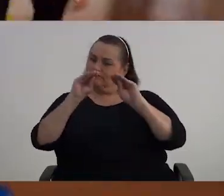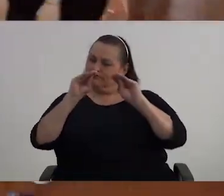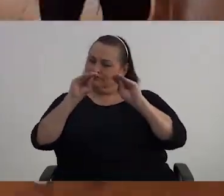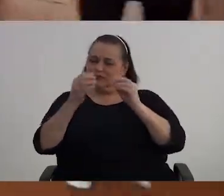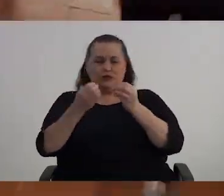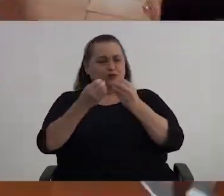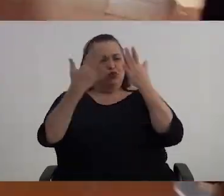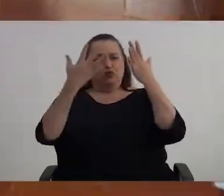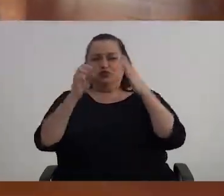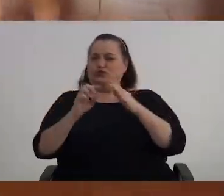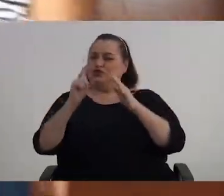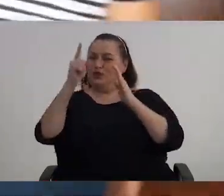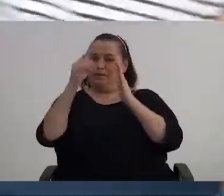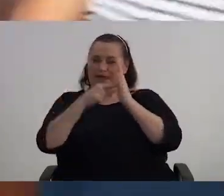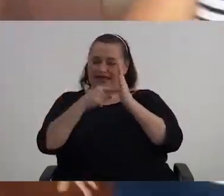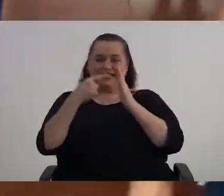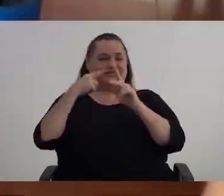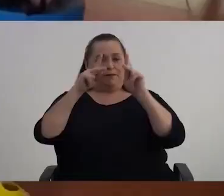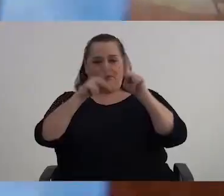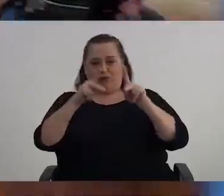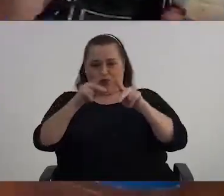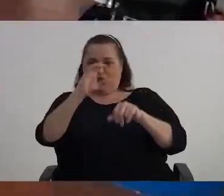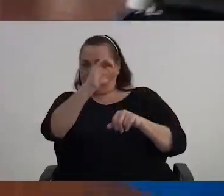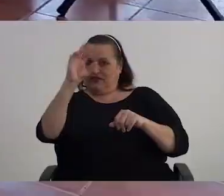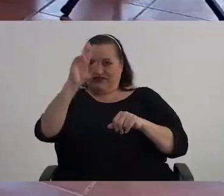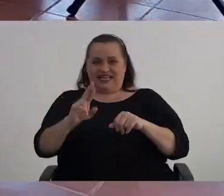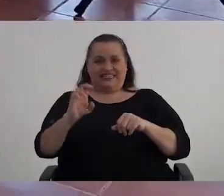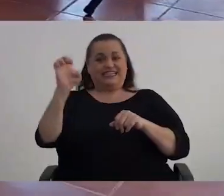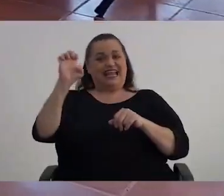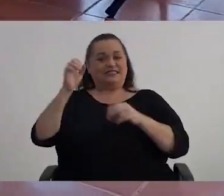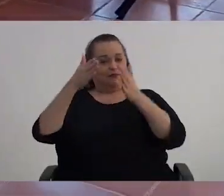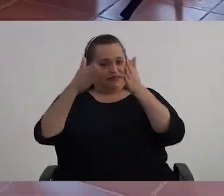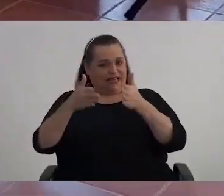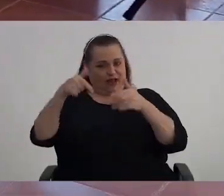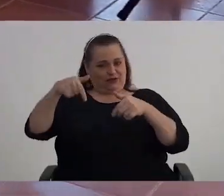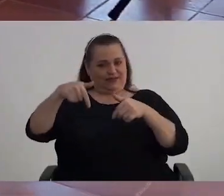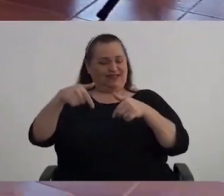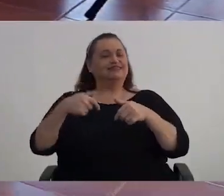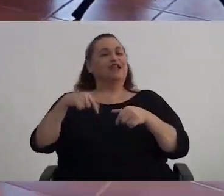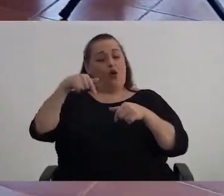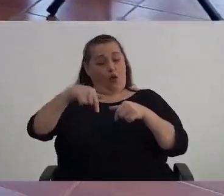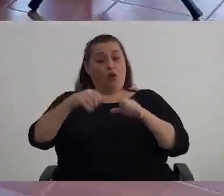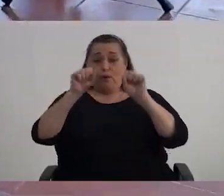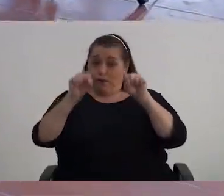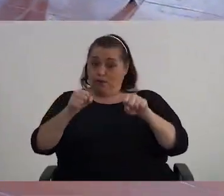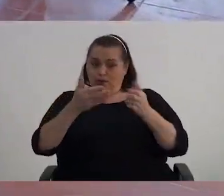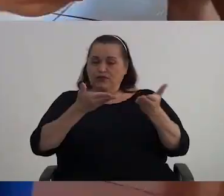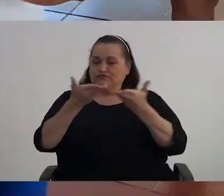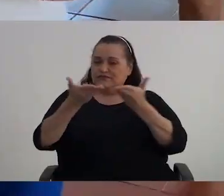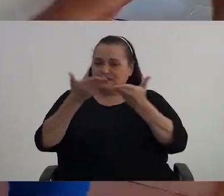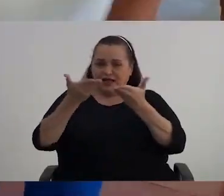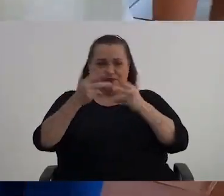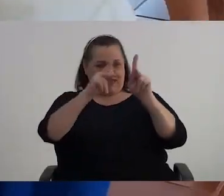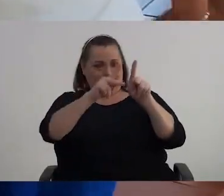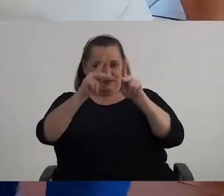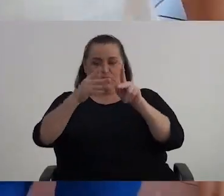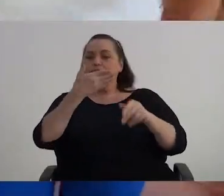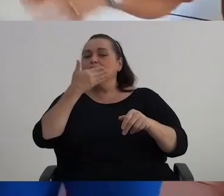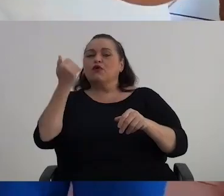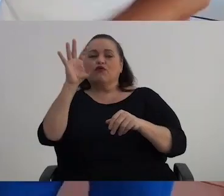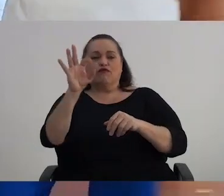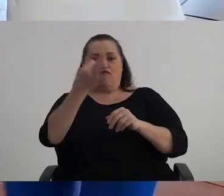de costarricenses y a miles de esparzanos en este caso y que hoy sirven a la ciudadanía de una mejor forma,